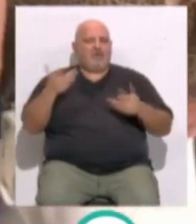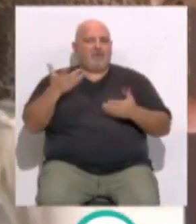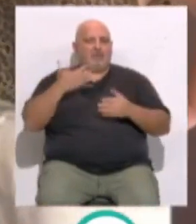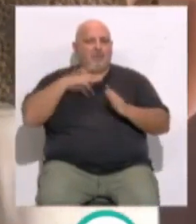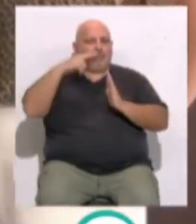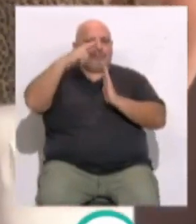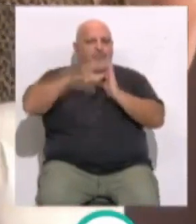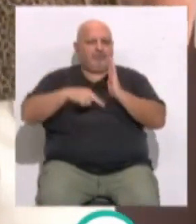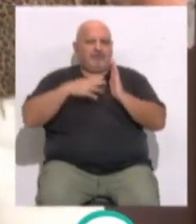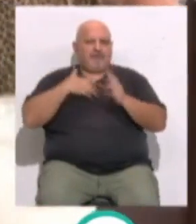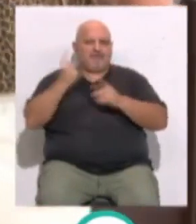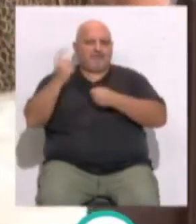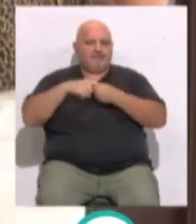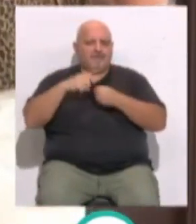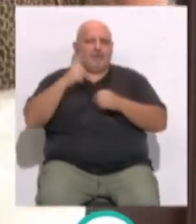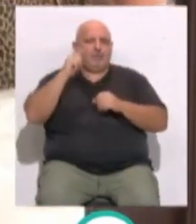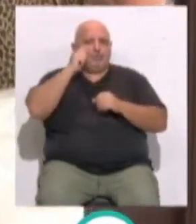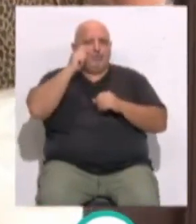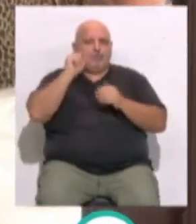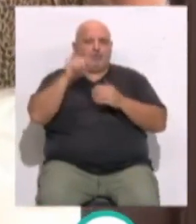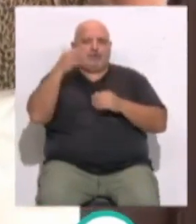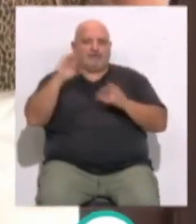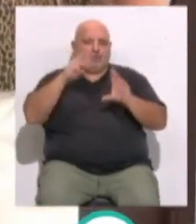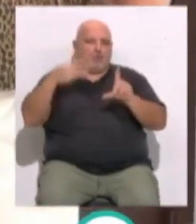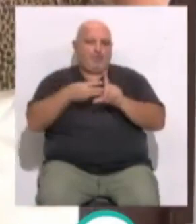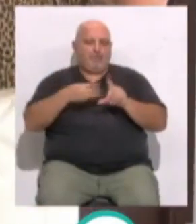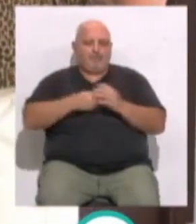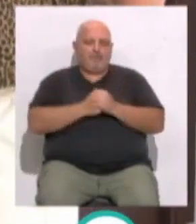se podrán consultar en la web turismocadiz.es.